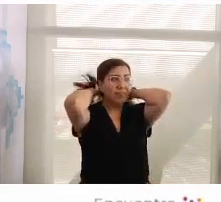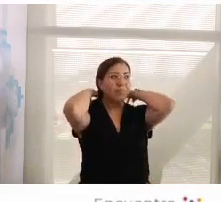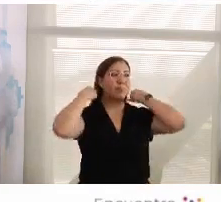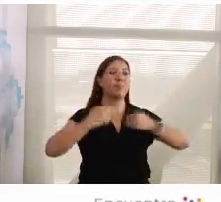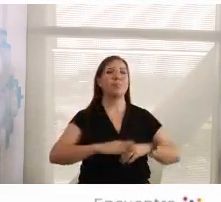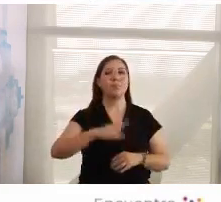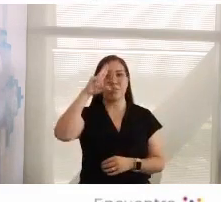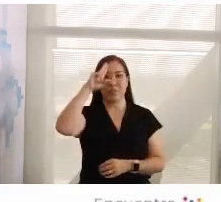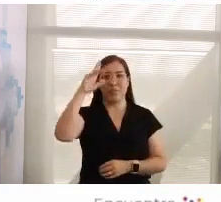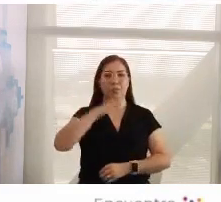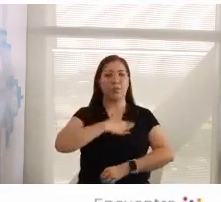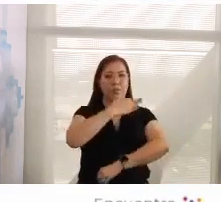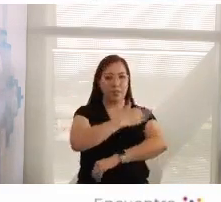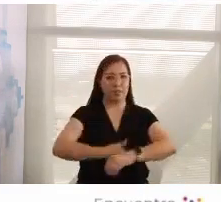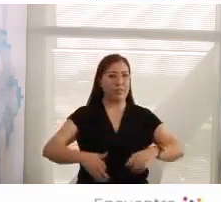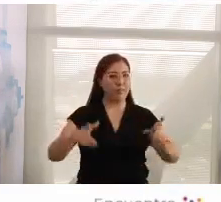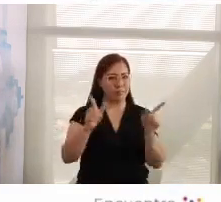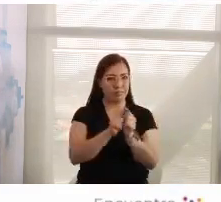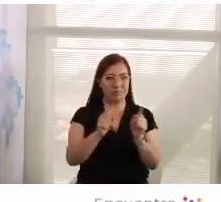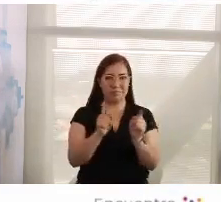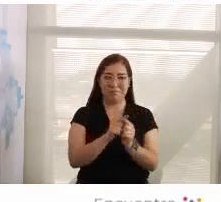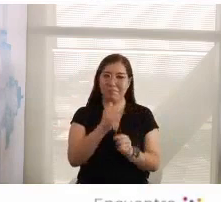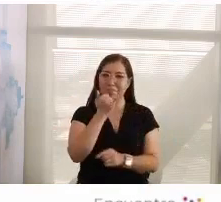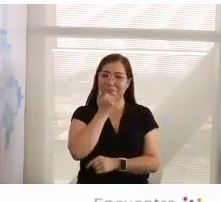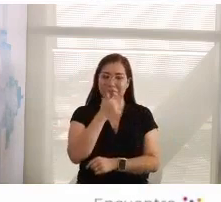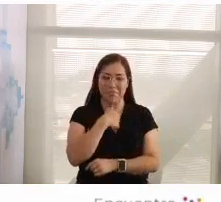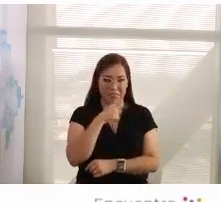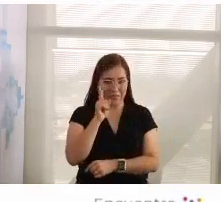Trataré de ser muy breve, la brevedad no se me da.